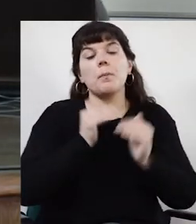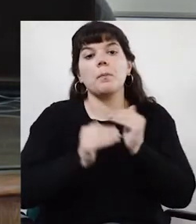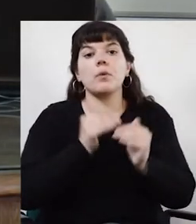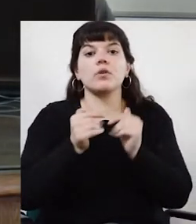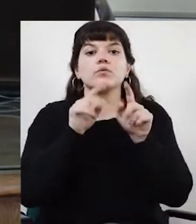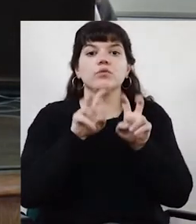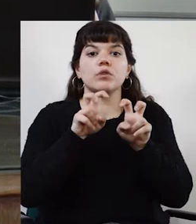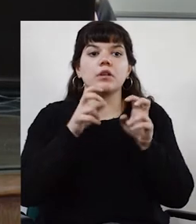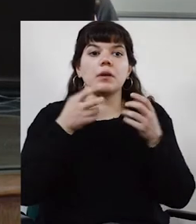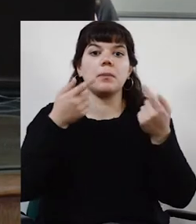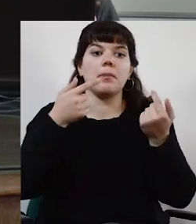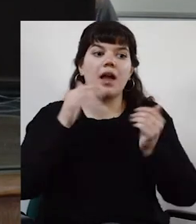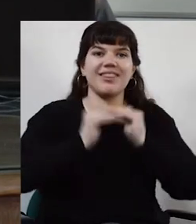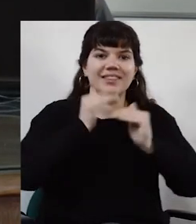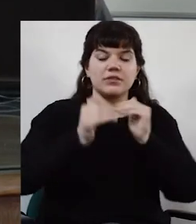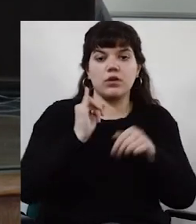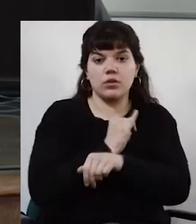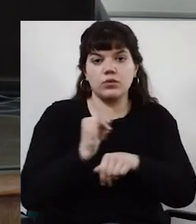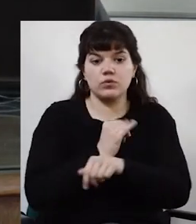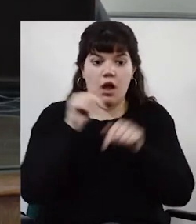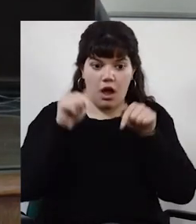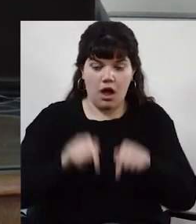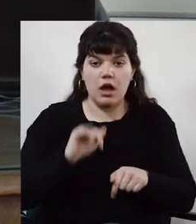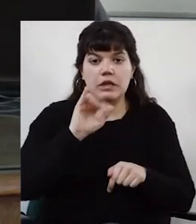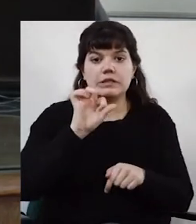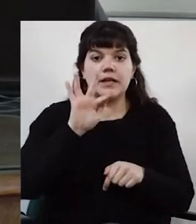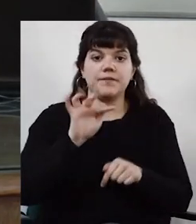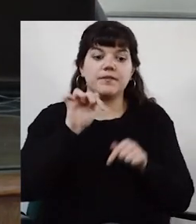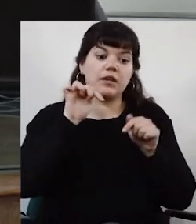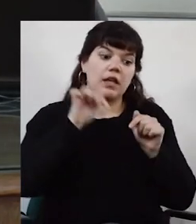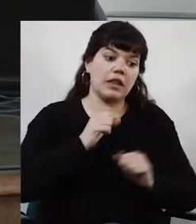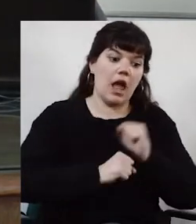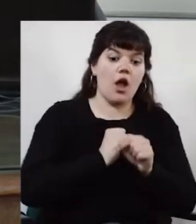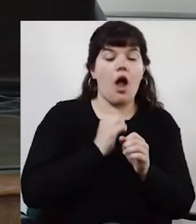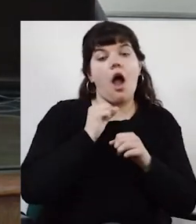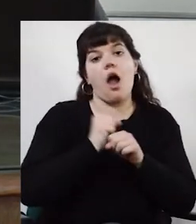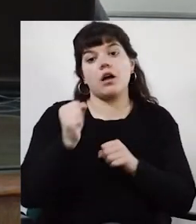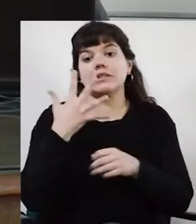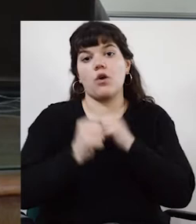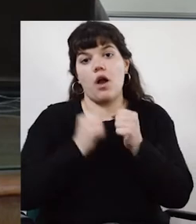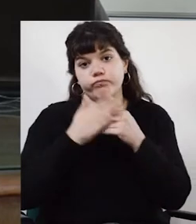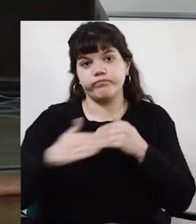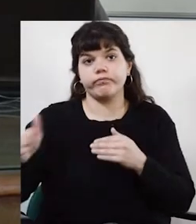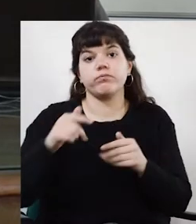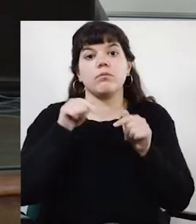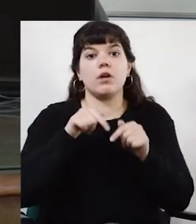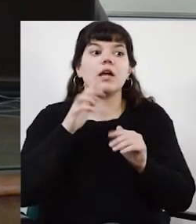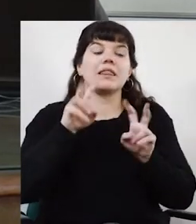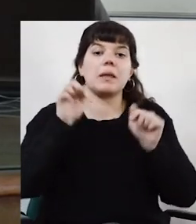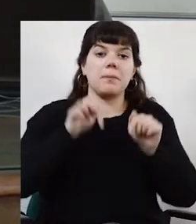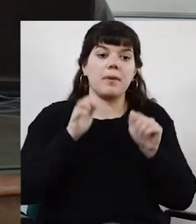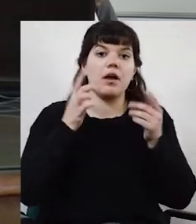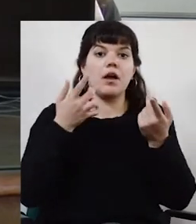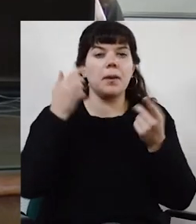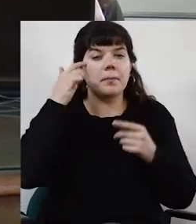elaboración del Plan de Desarrollo Institucional de ISEF 2021-2025. Este es un plan de desarrollo que implica